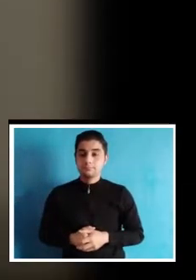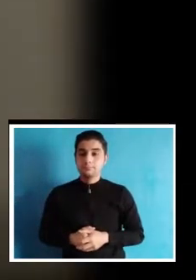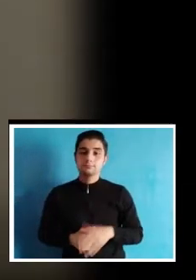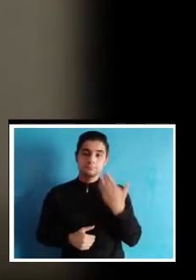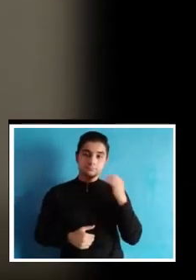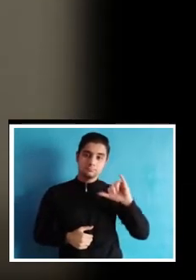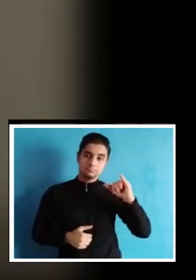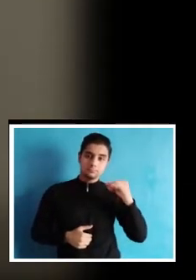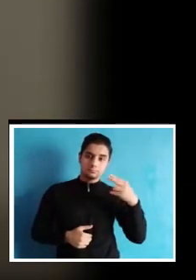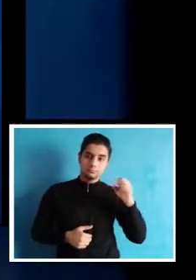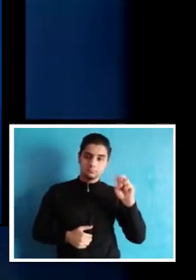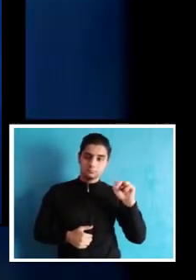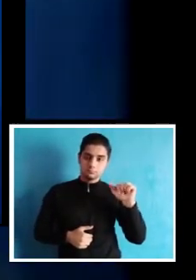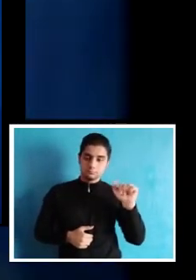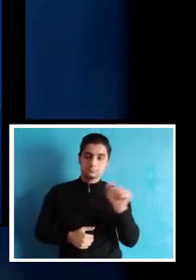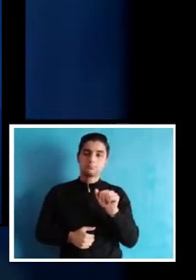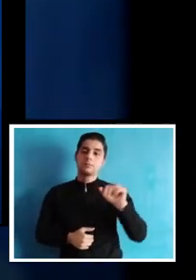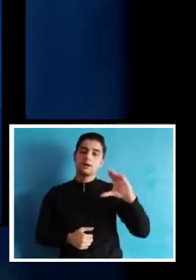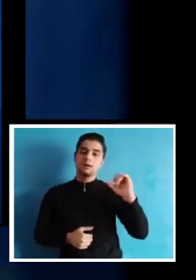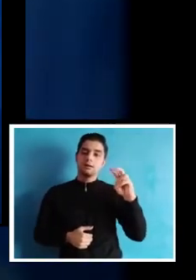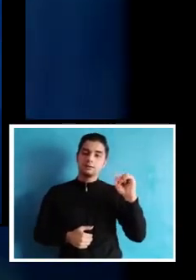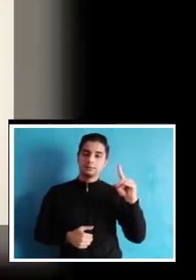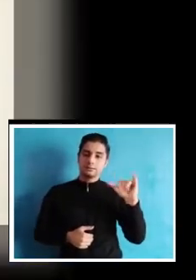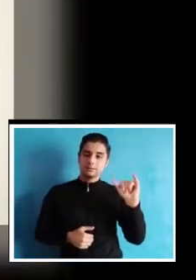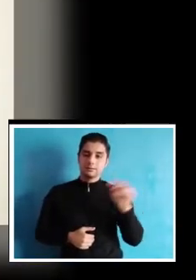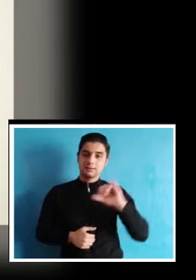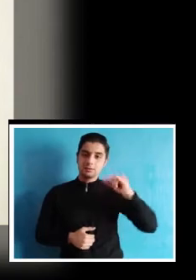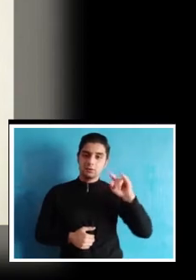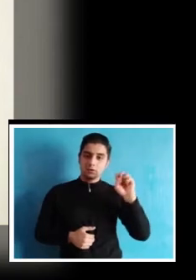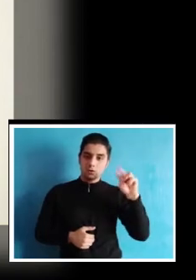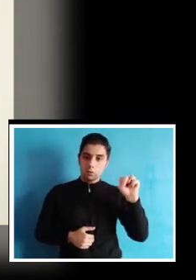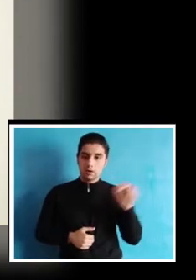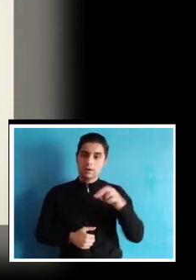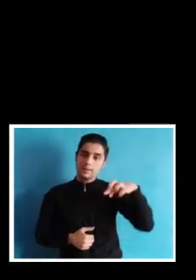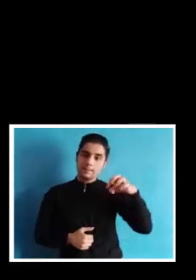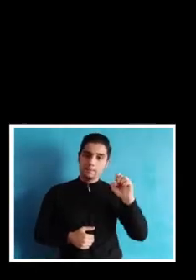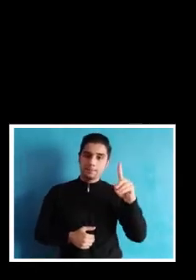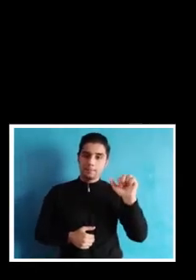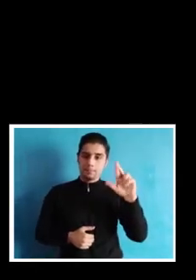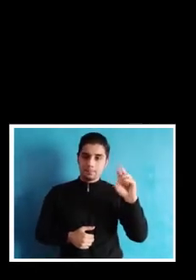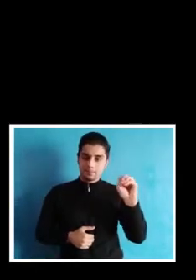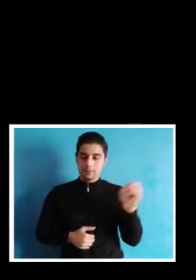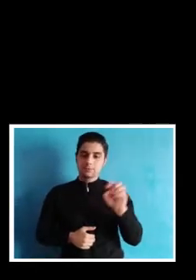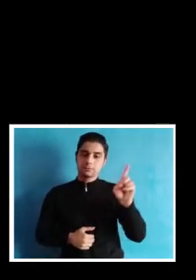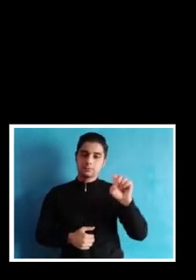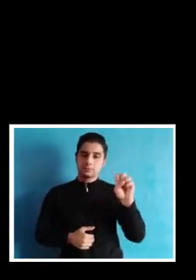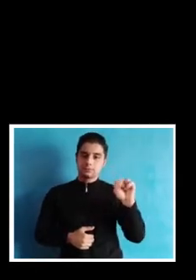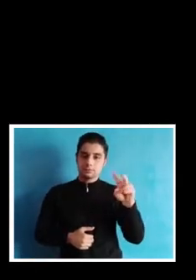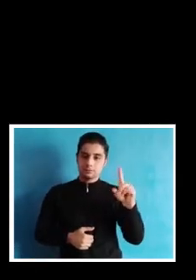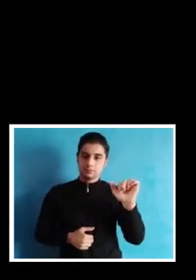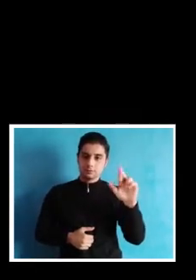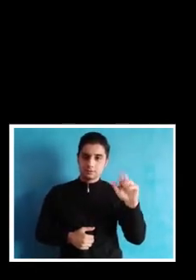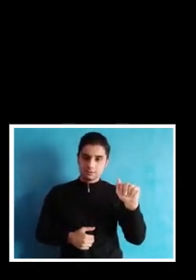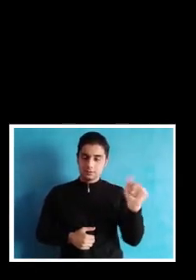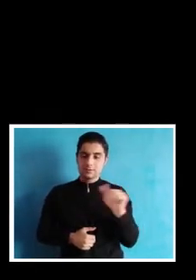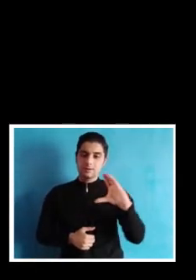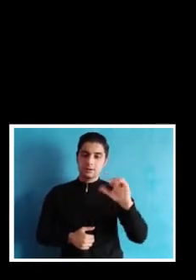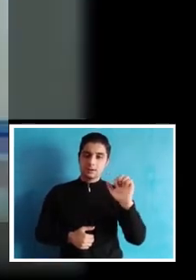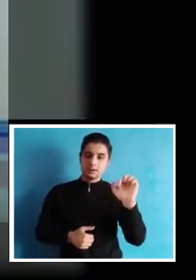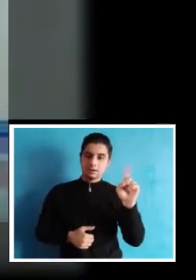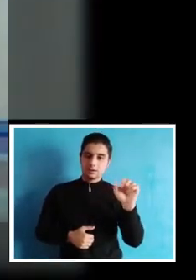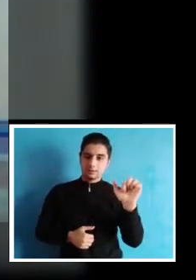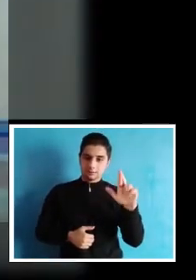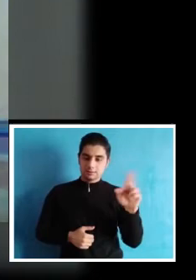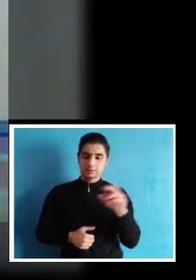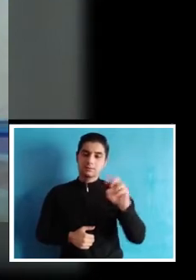Soy la profesora Joana Castilla. Mi nombre es Cindy Joya. Juan Carlos Parra. Mi nombre es Pedro Andrade. Sandra Patricia Martín Gil.